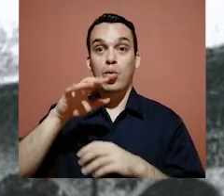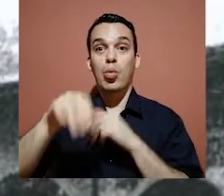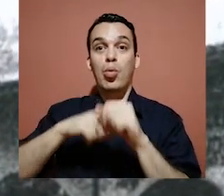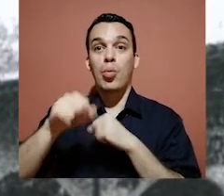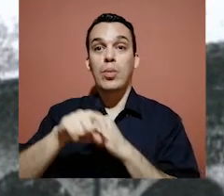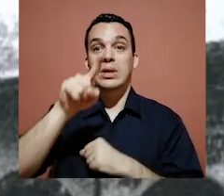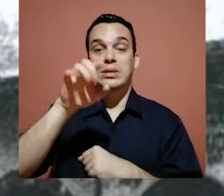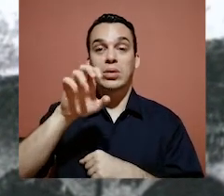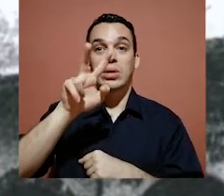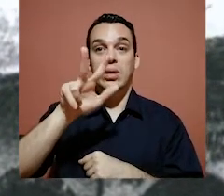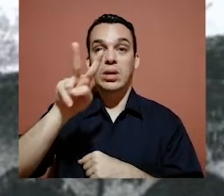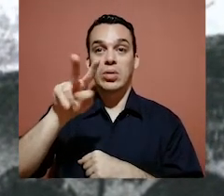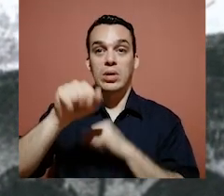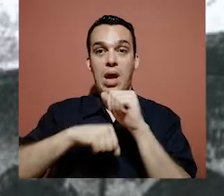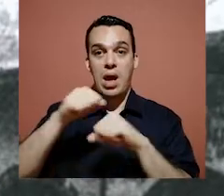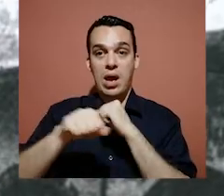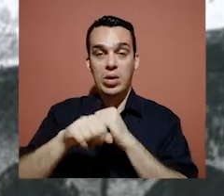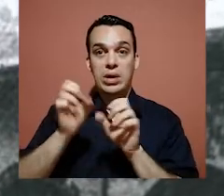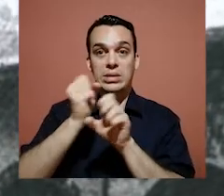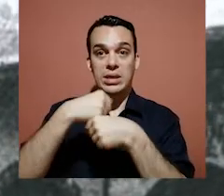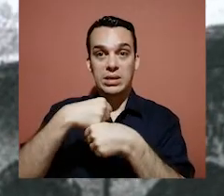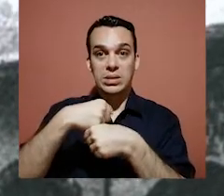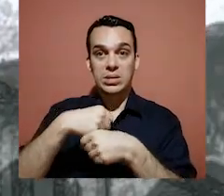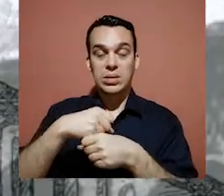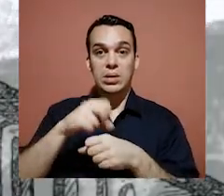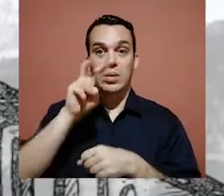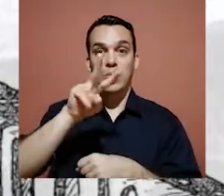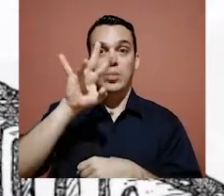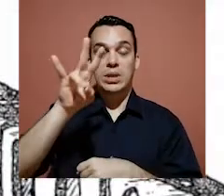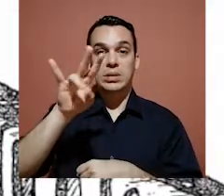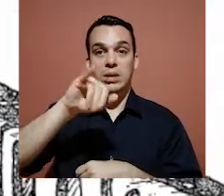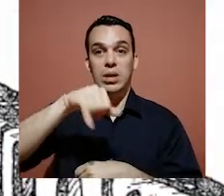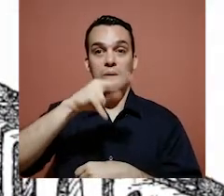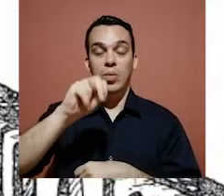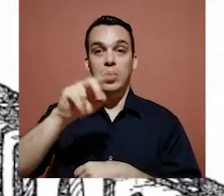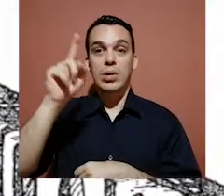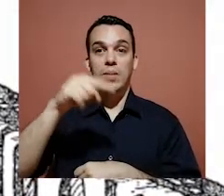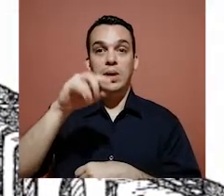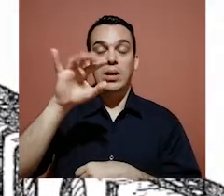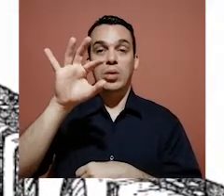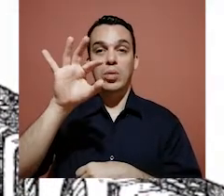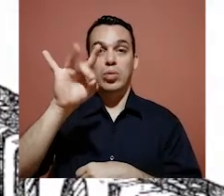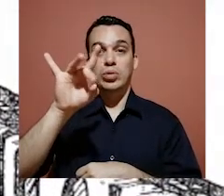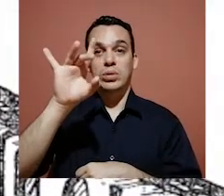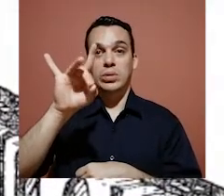Heredia cumple 132 años de su inauguración que se llevó a cabo el 27 de junio de